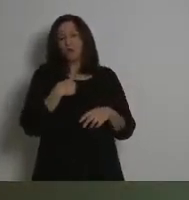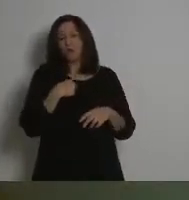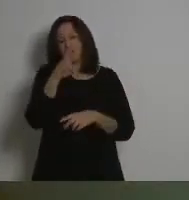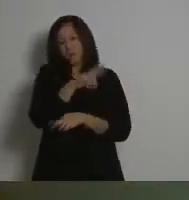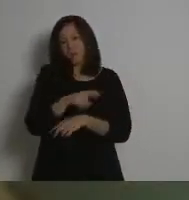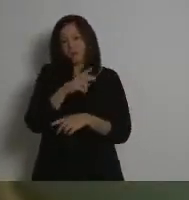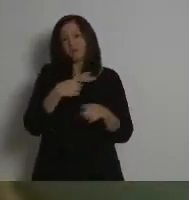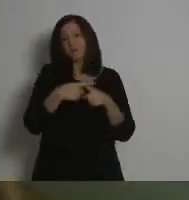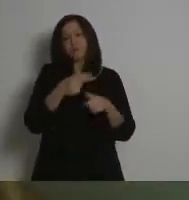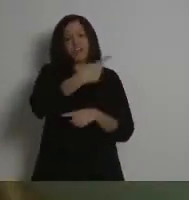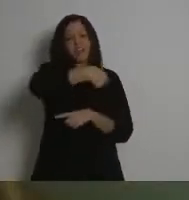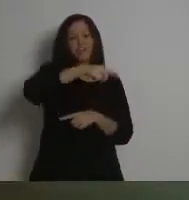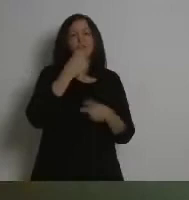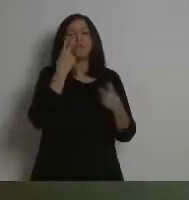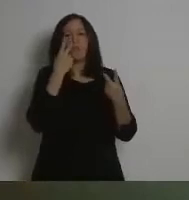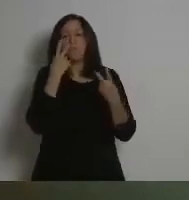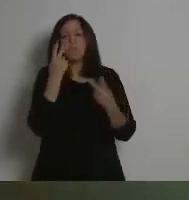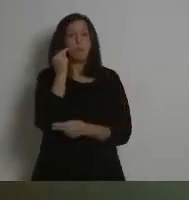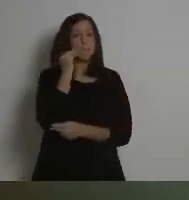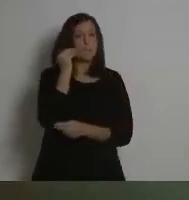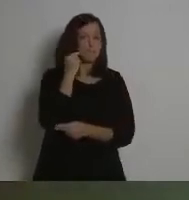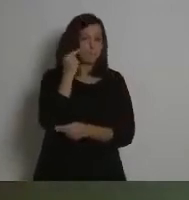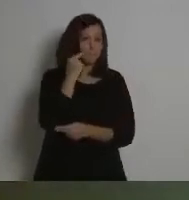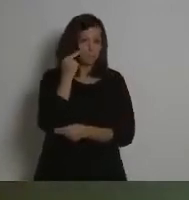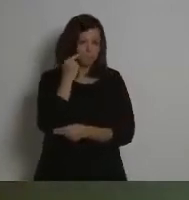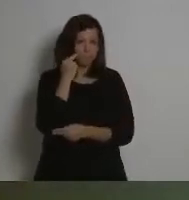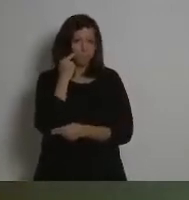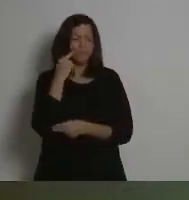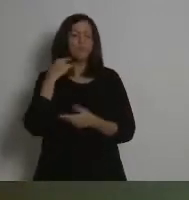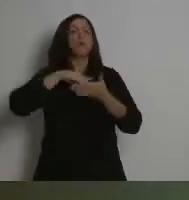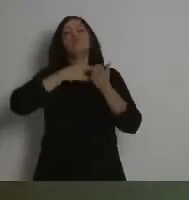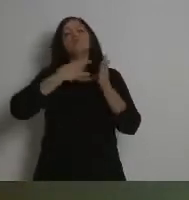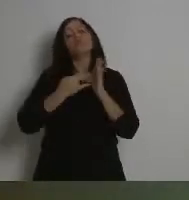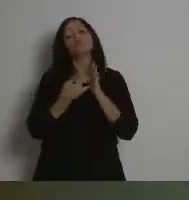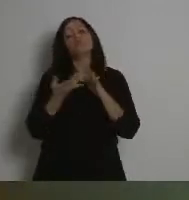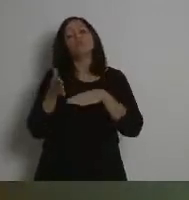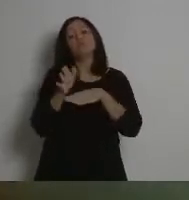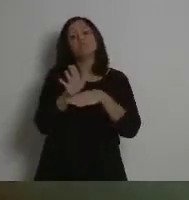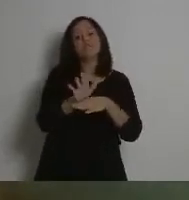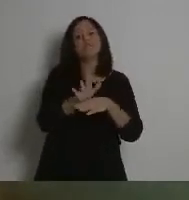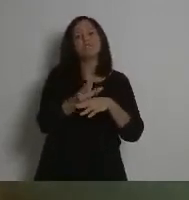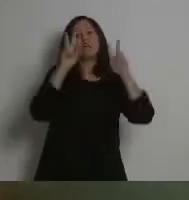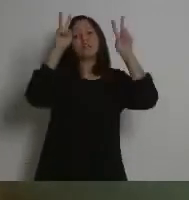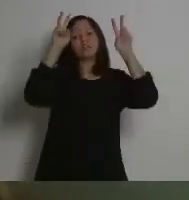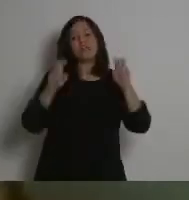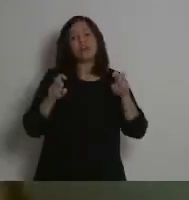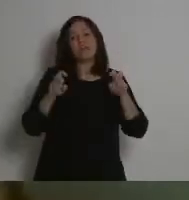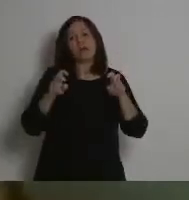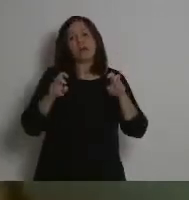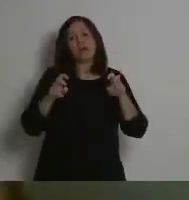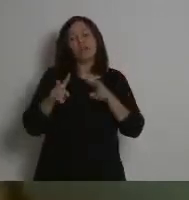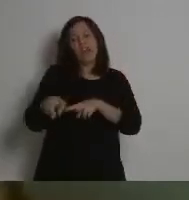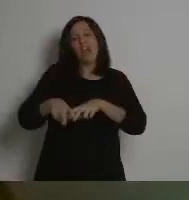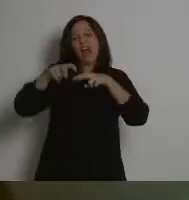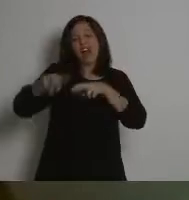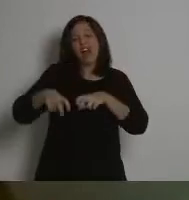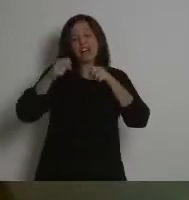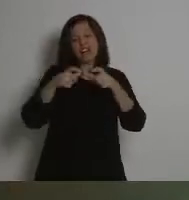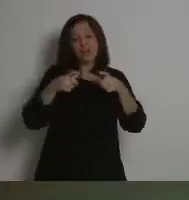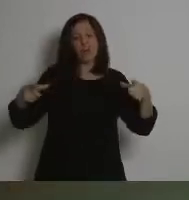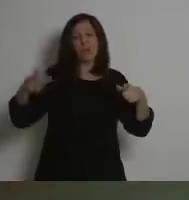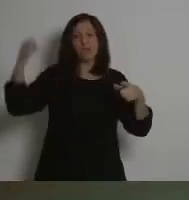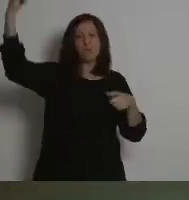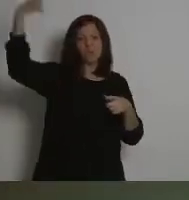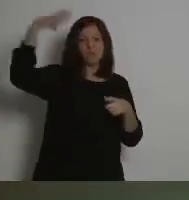De hecho, hoy ya tenemos sobre la mesa proyectos que se conocen como agrivoltaica, que probablemente algunos de los ponentes de hoy hagan